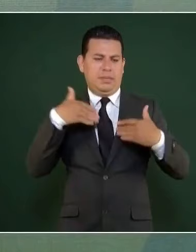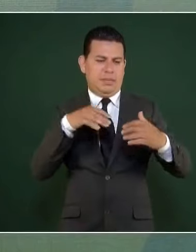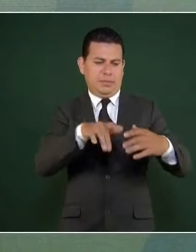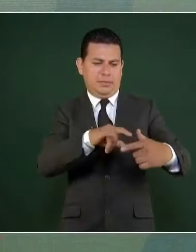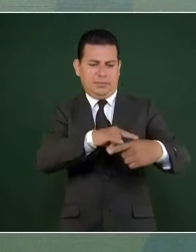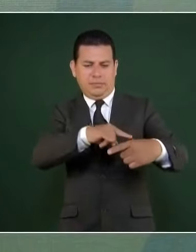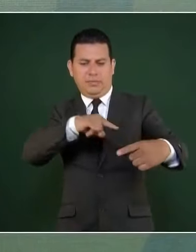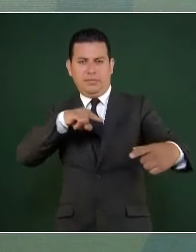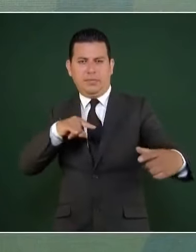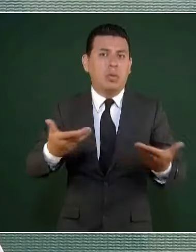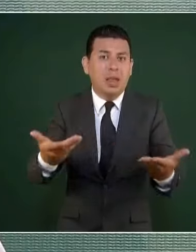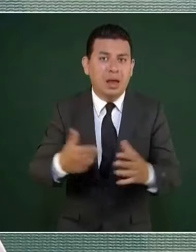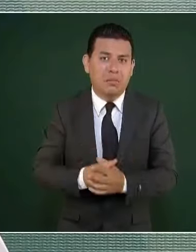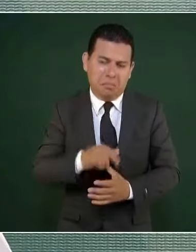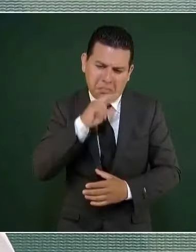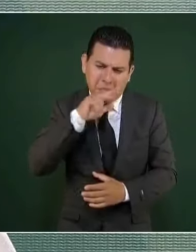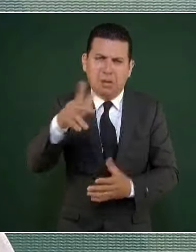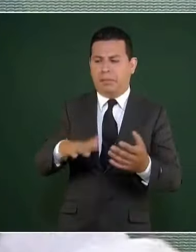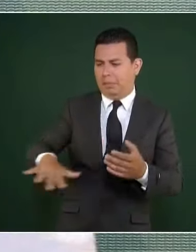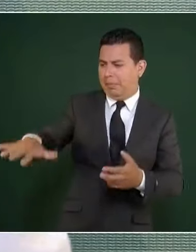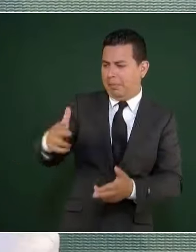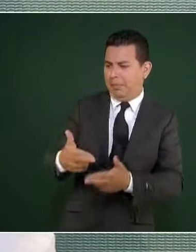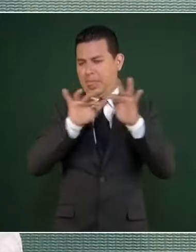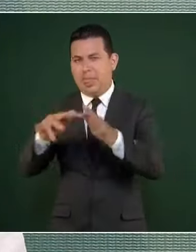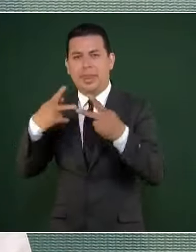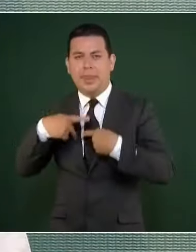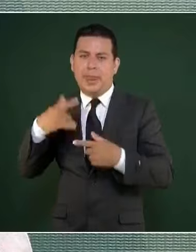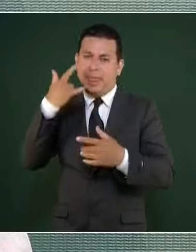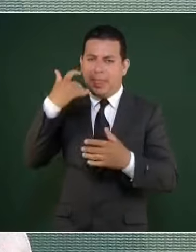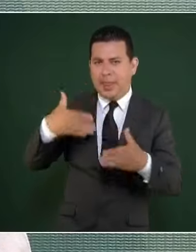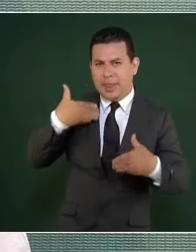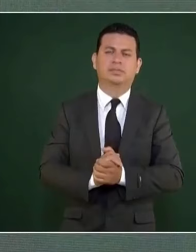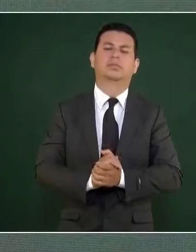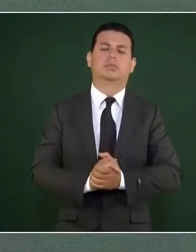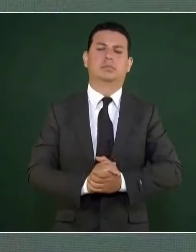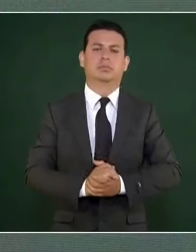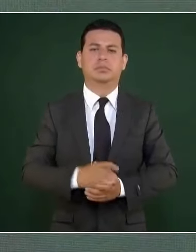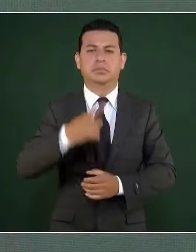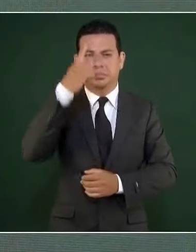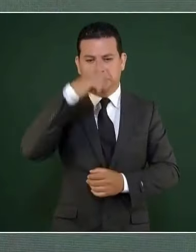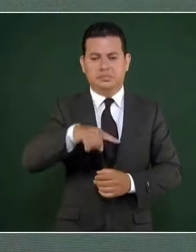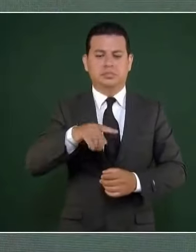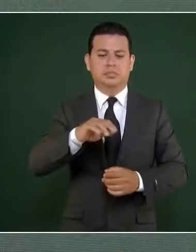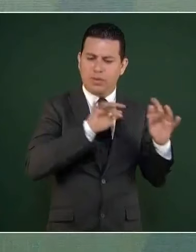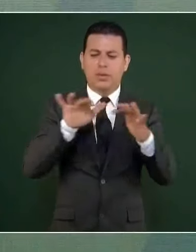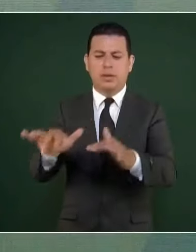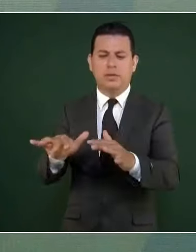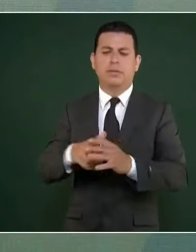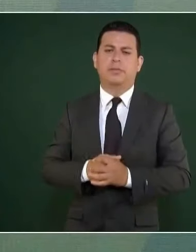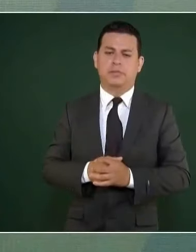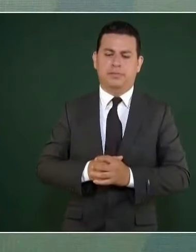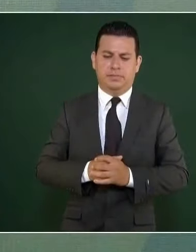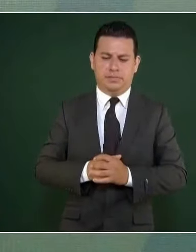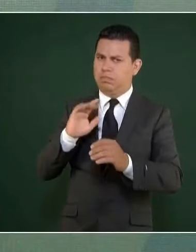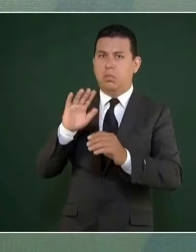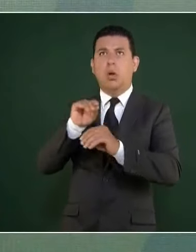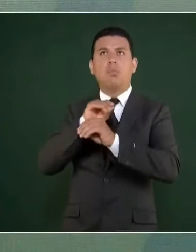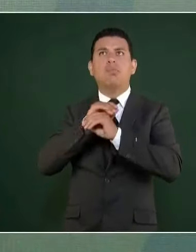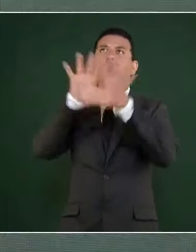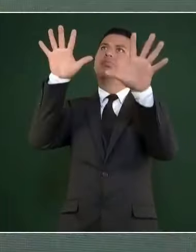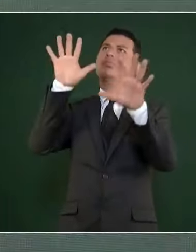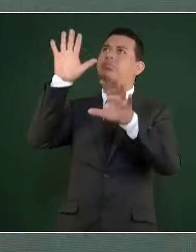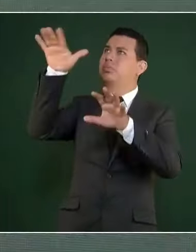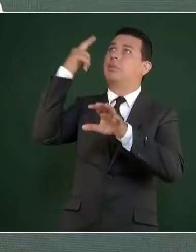disfrute de la gente y aprovechar la playa para que se tenga una playa pública. Vamos a condicionar